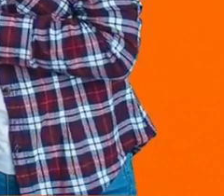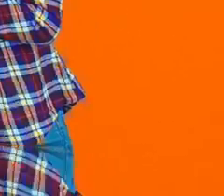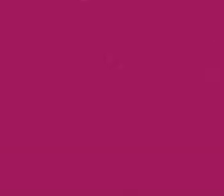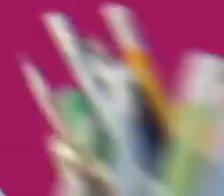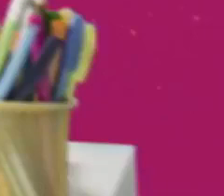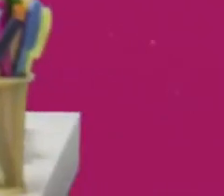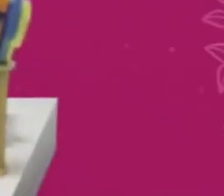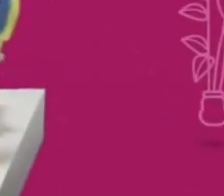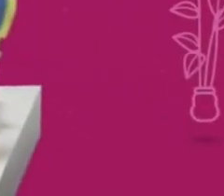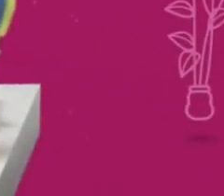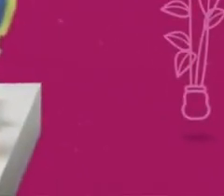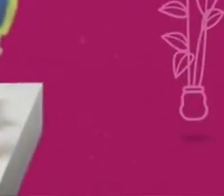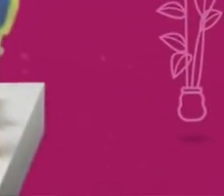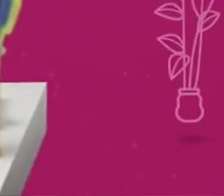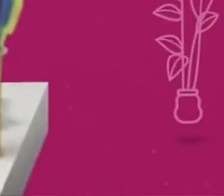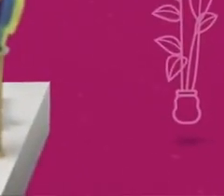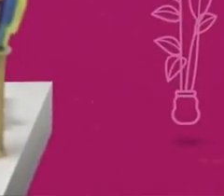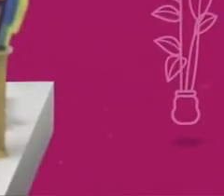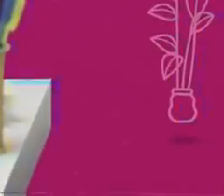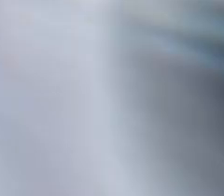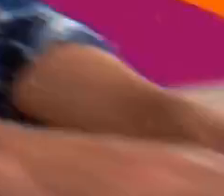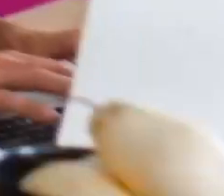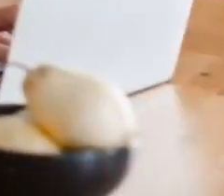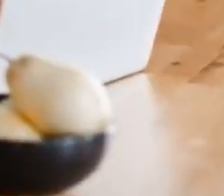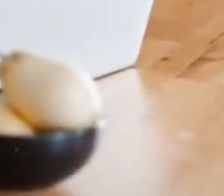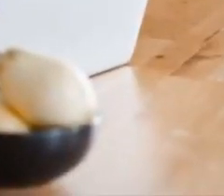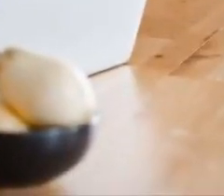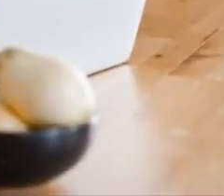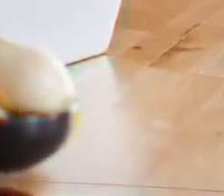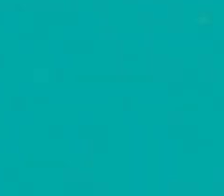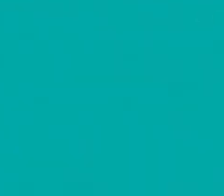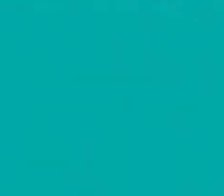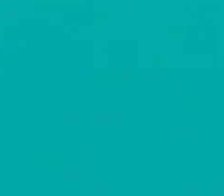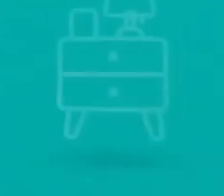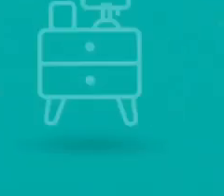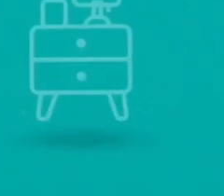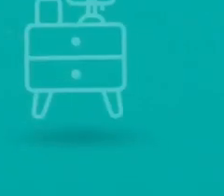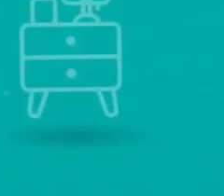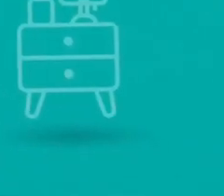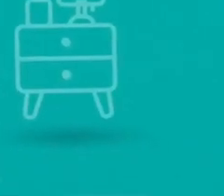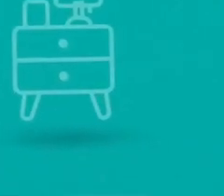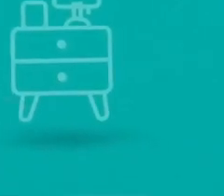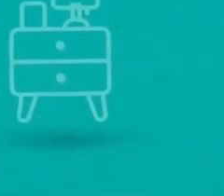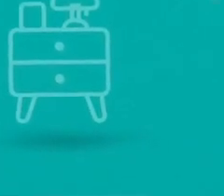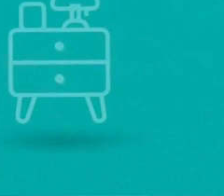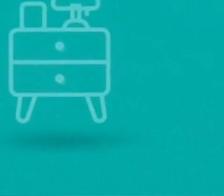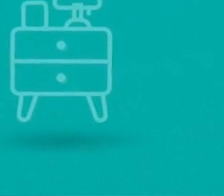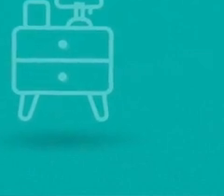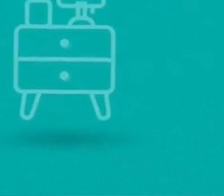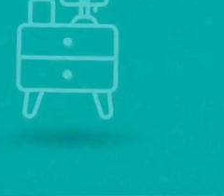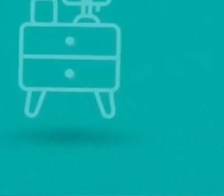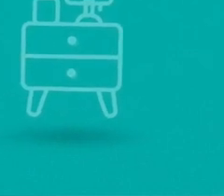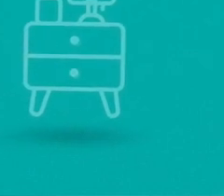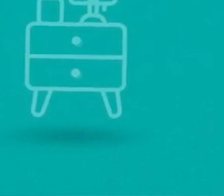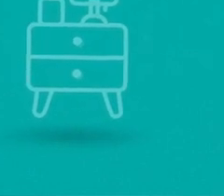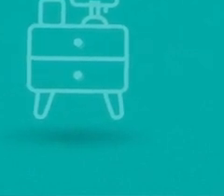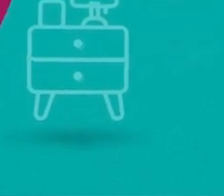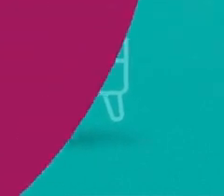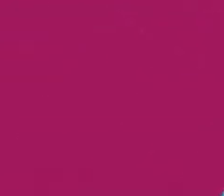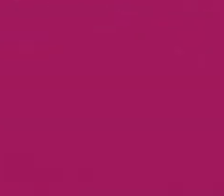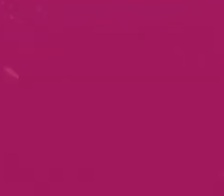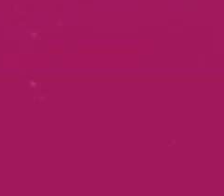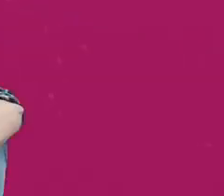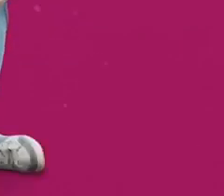de los que transformaron la alcoba en salón de clases, el comedor en oficina o la sala en parque de diversiones. Es la